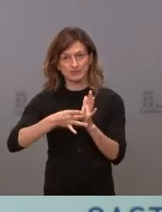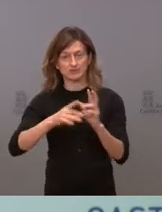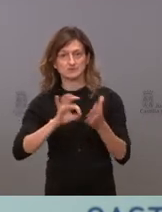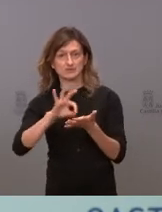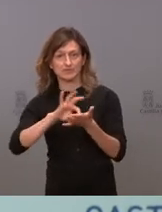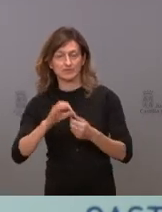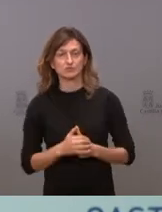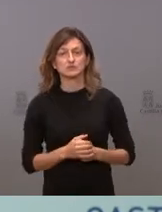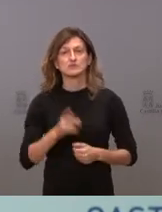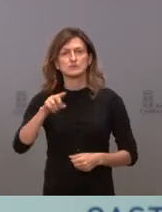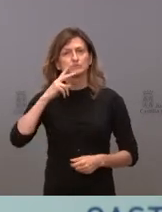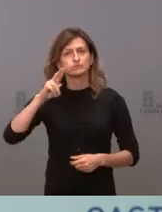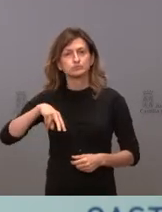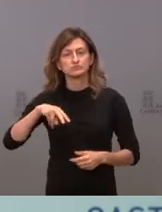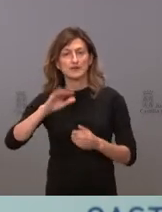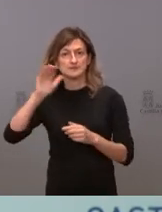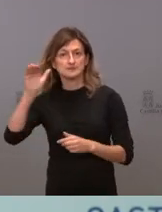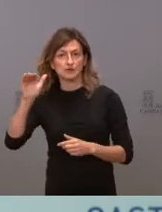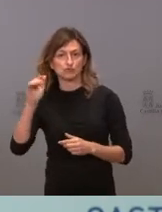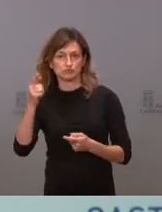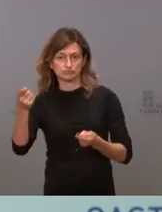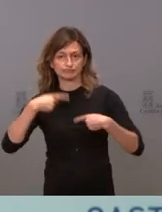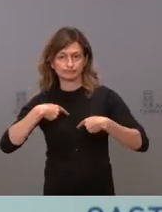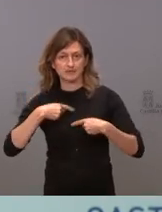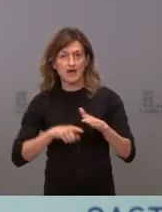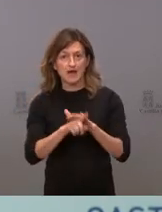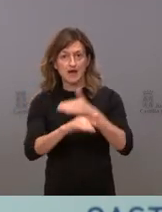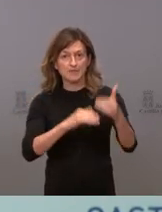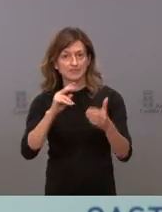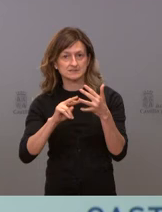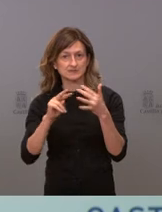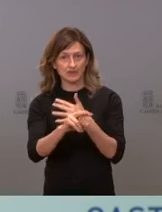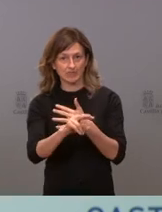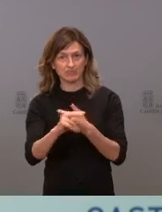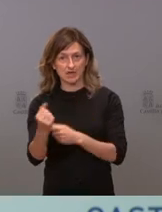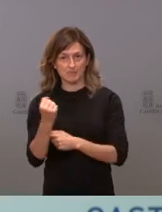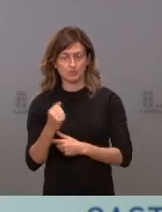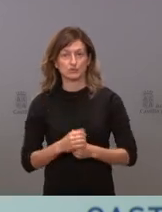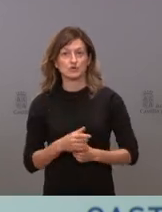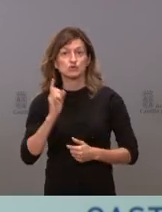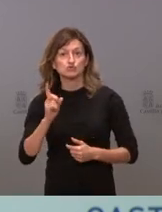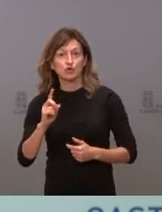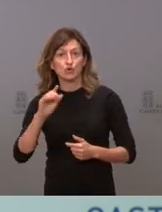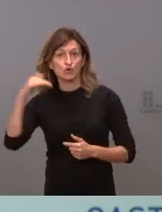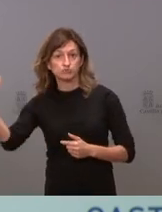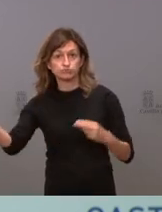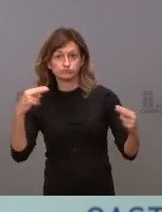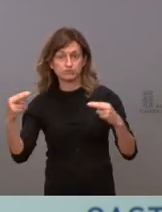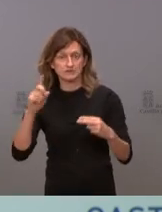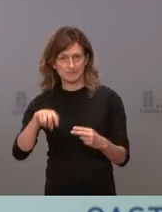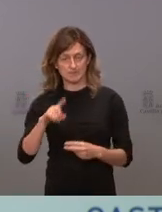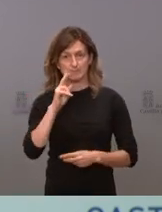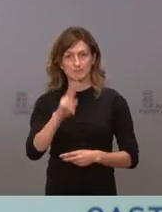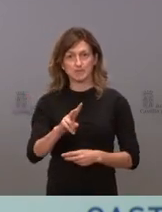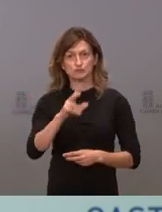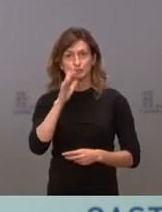Los reconocimientos externos avalan nuestros avances en transparencia, pero no solo los reconocimientos externos, sino la multiplicación